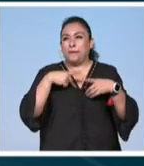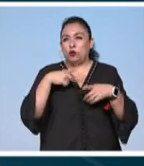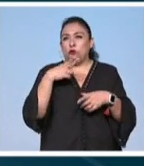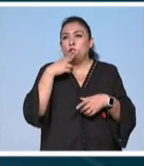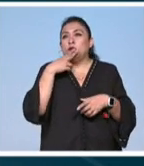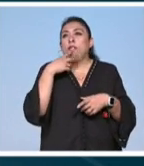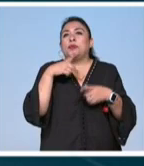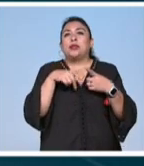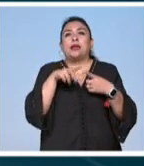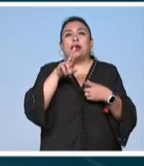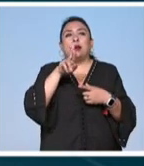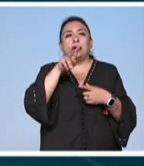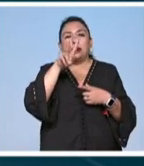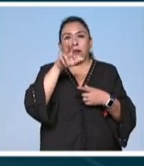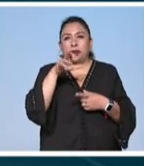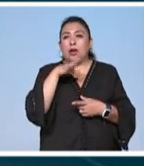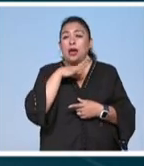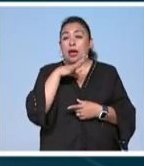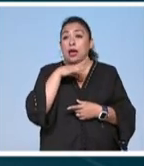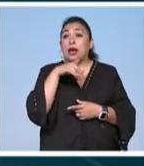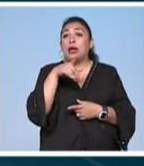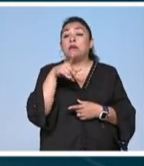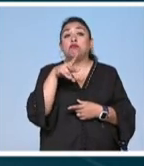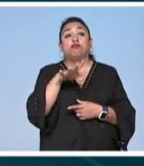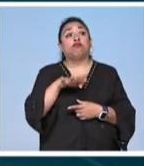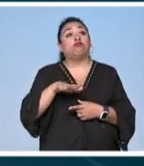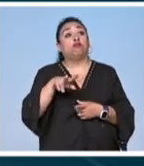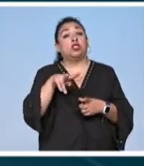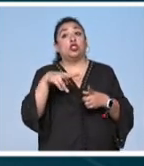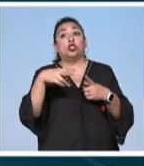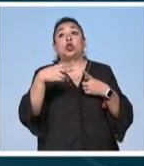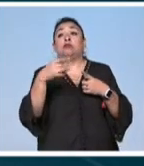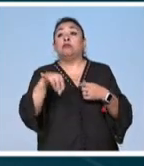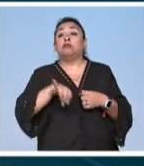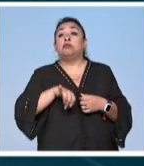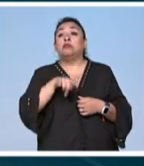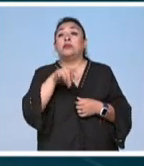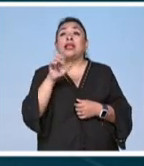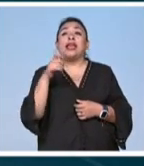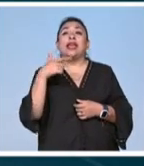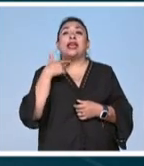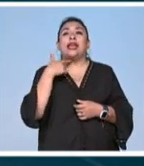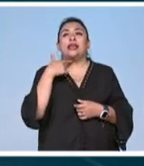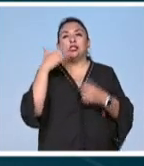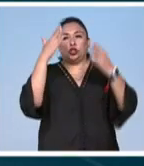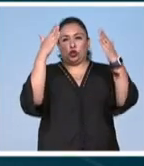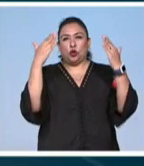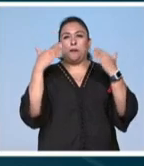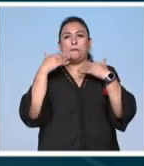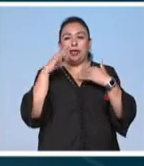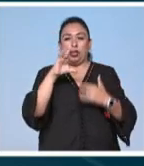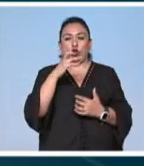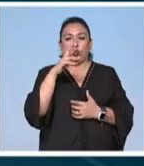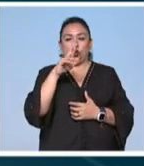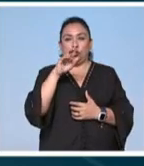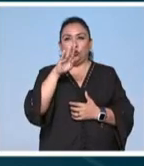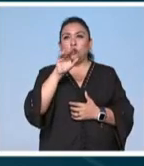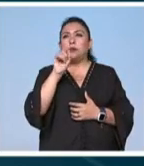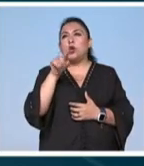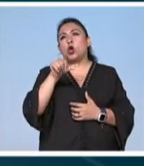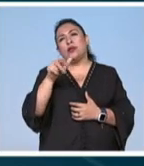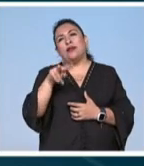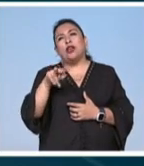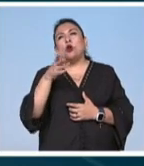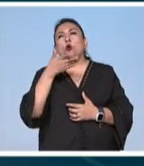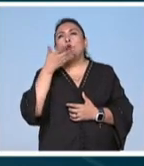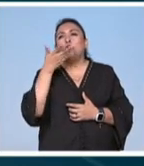patrimoniales como diego ribera quien realizó una vista bastante interesante del ex convento de churubusco pero también tenemos otras vistas un tanto más